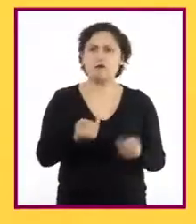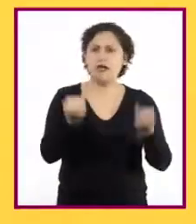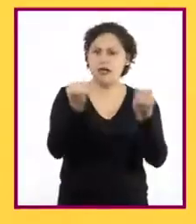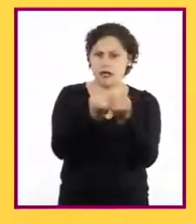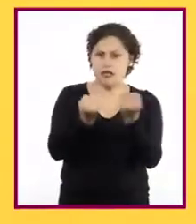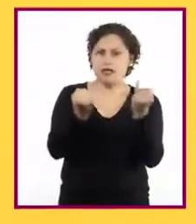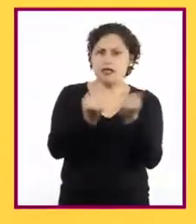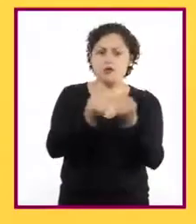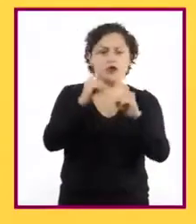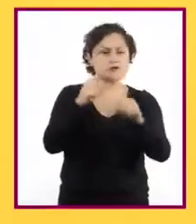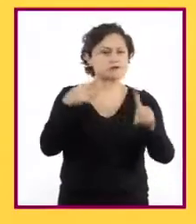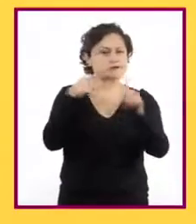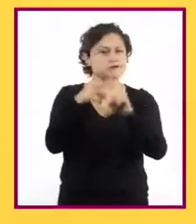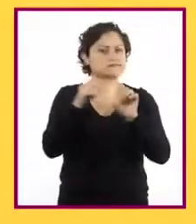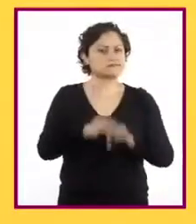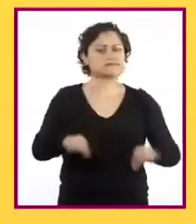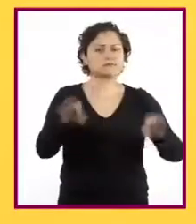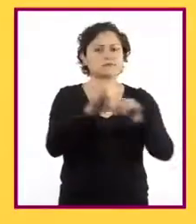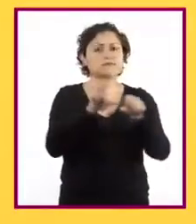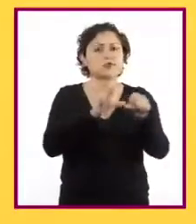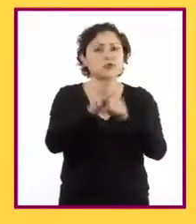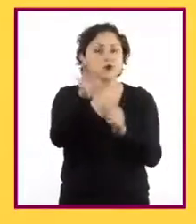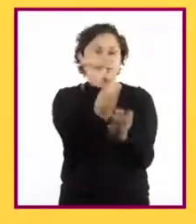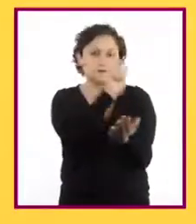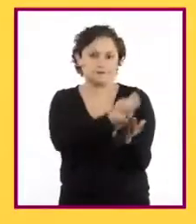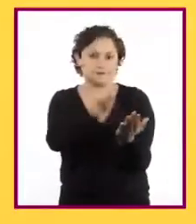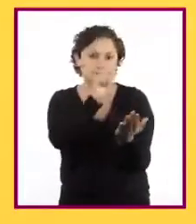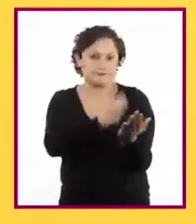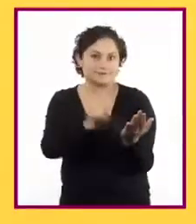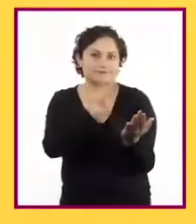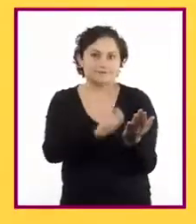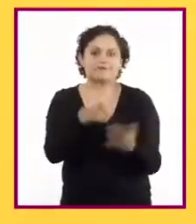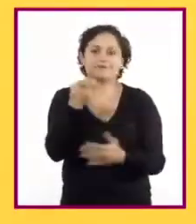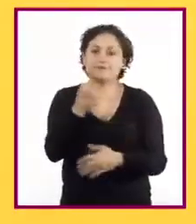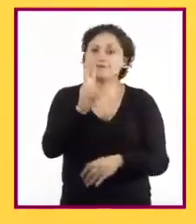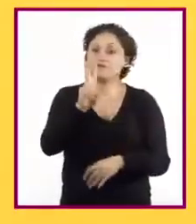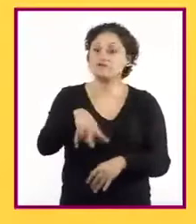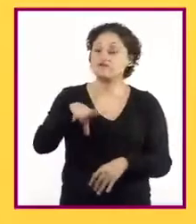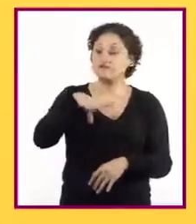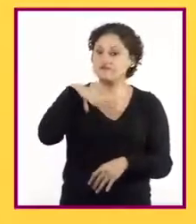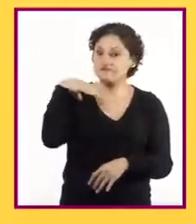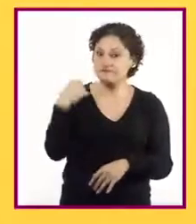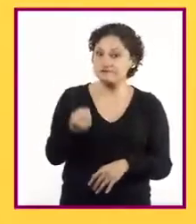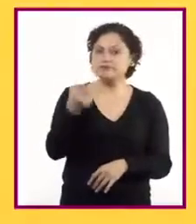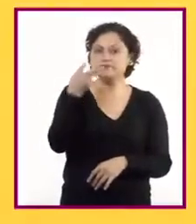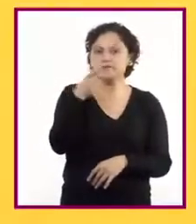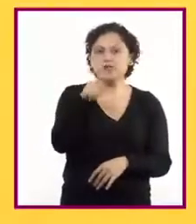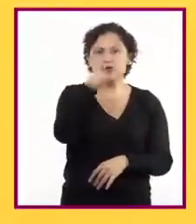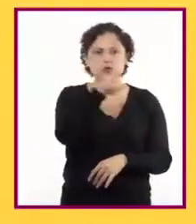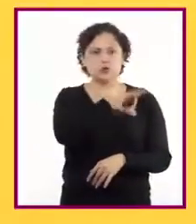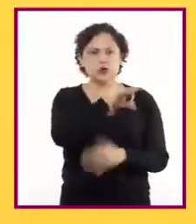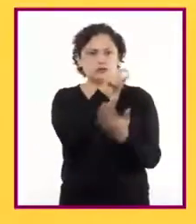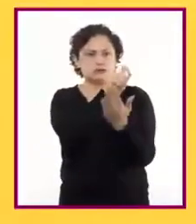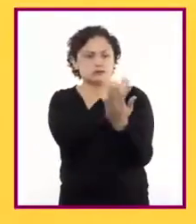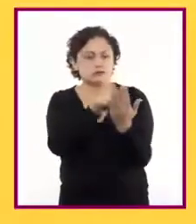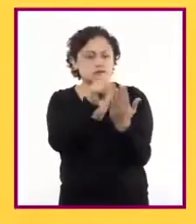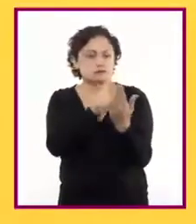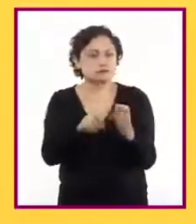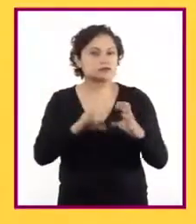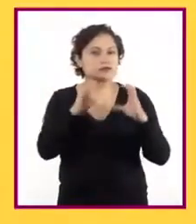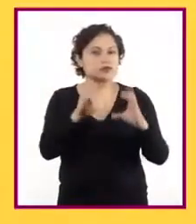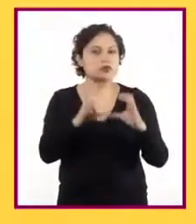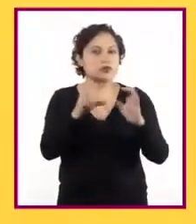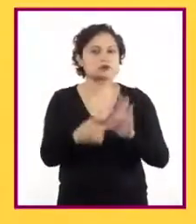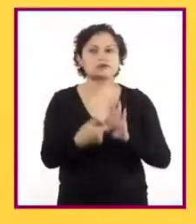los aspectos fundamentales es la escritura. Una actividad retadora, pero que, si se realiza con cuidado, tiene el poder de